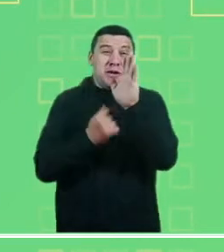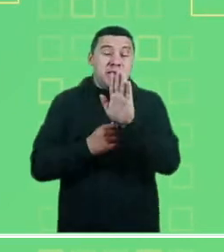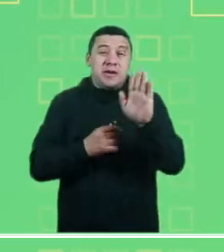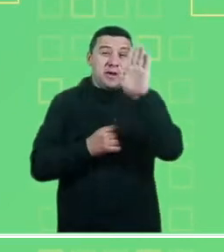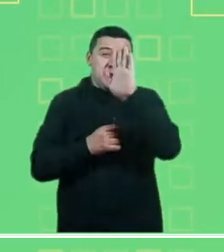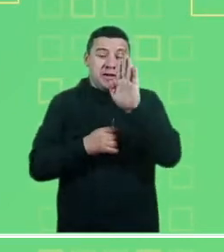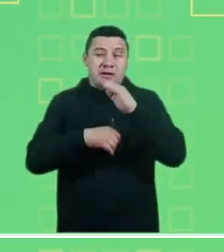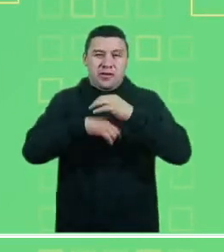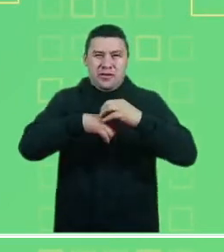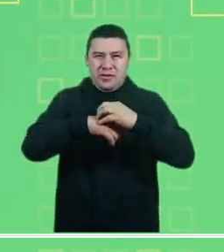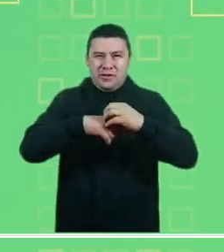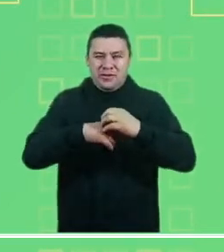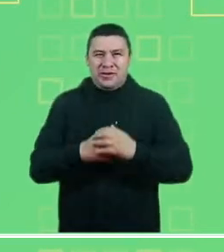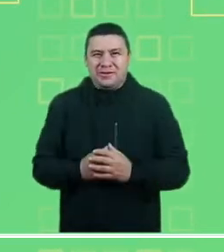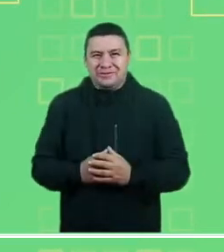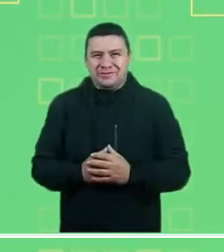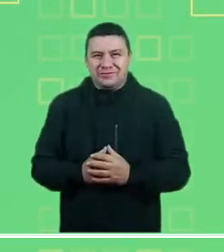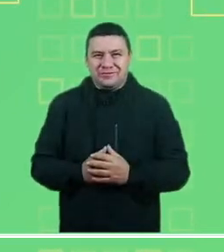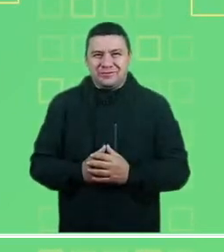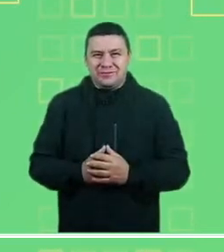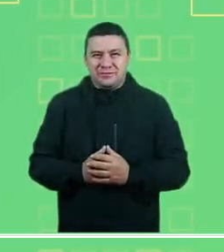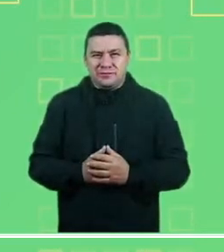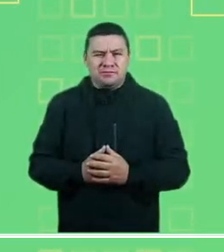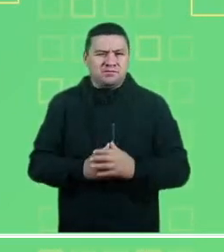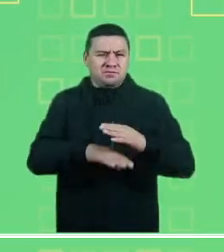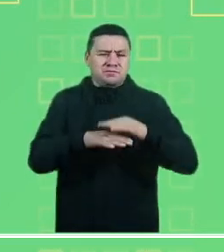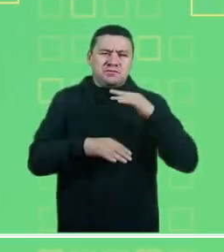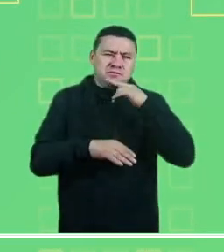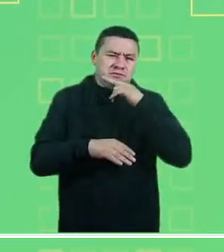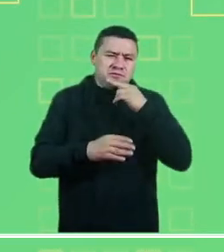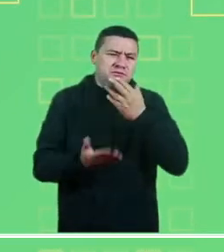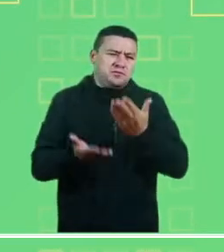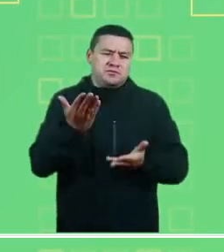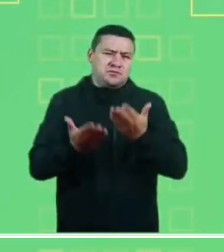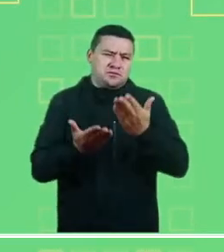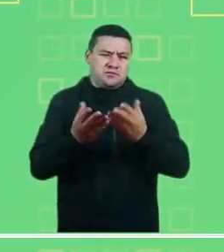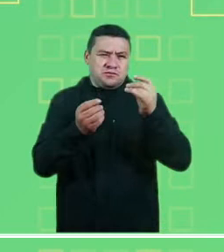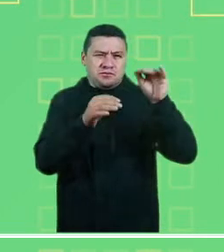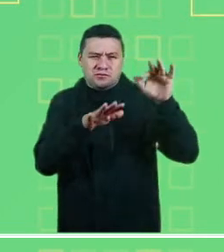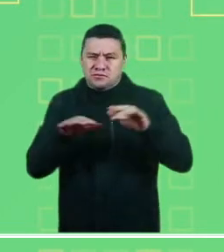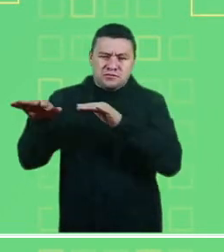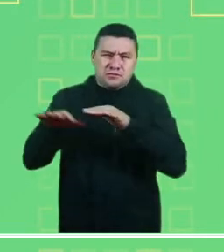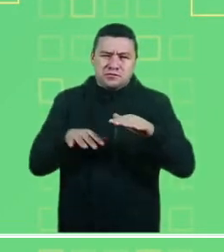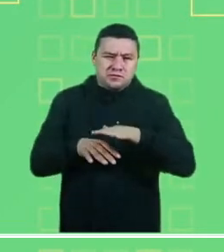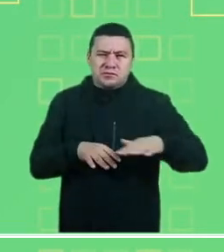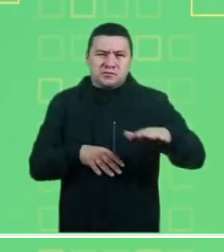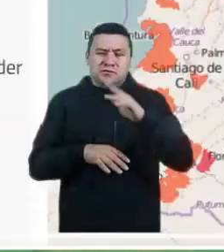Alerta roja por alta probabilidad de incendios en el departamento de Tolima.